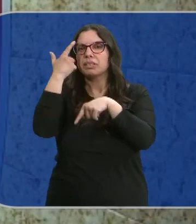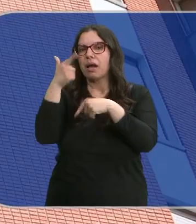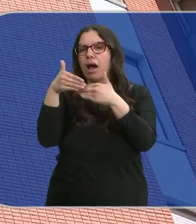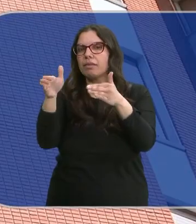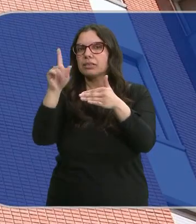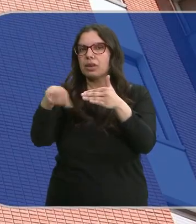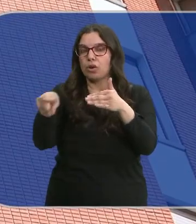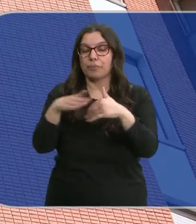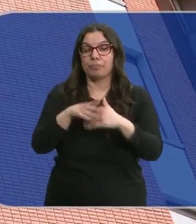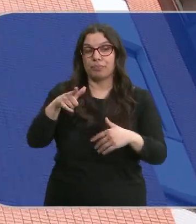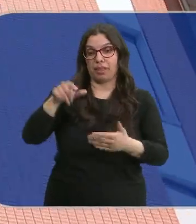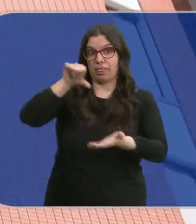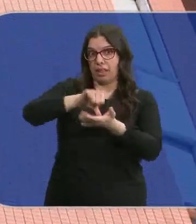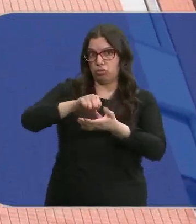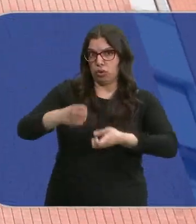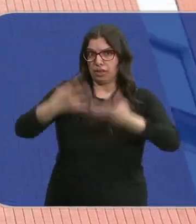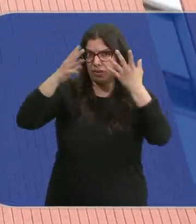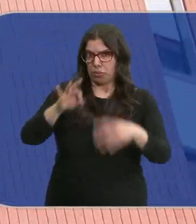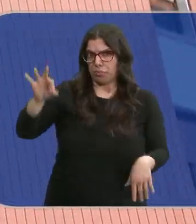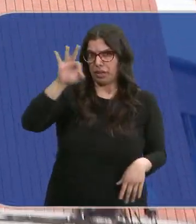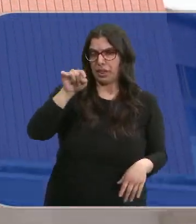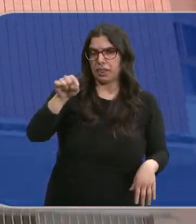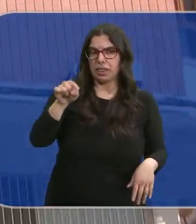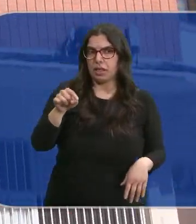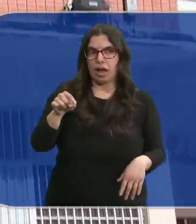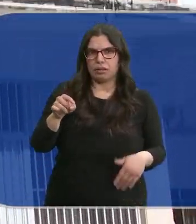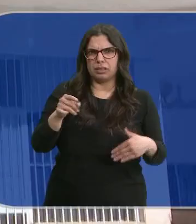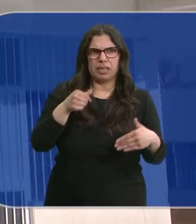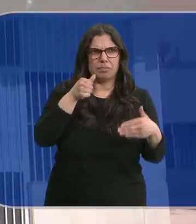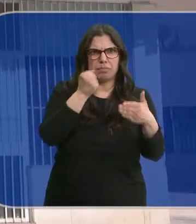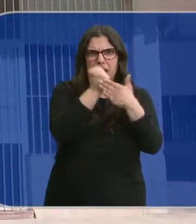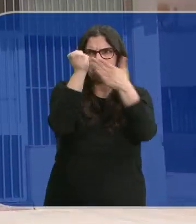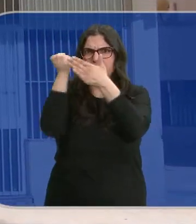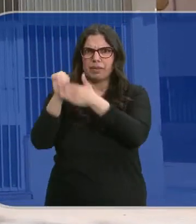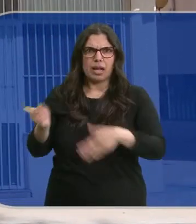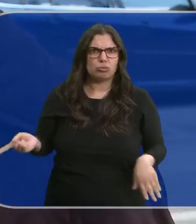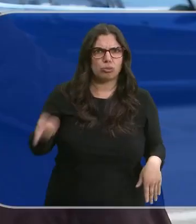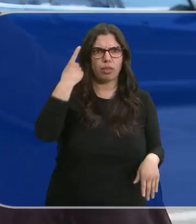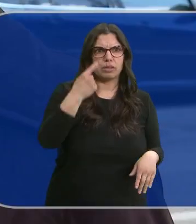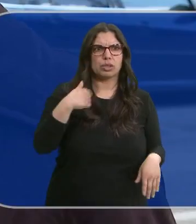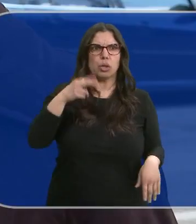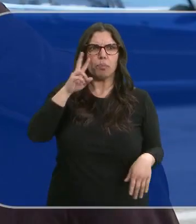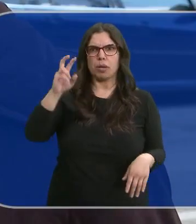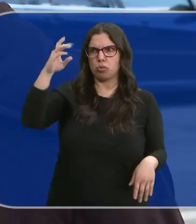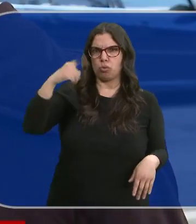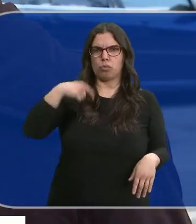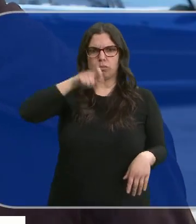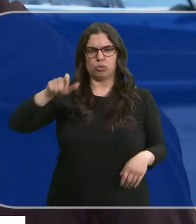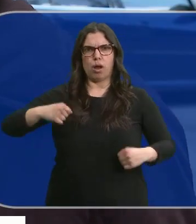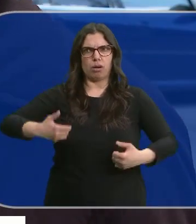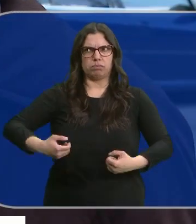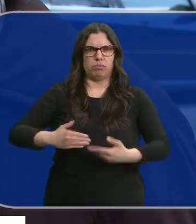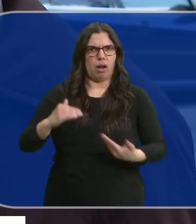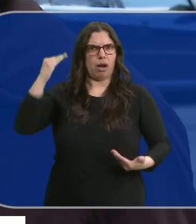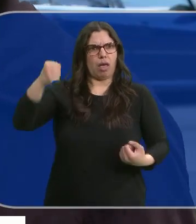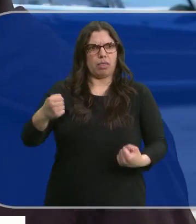objetivos. En este céntrico edificio palentino han llegado a marcar prácticamente todas sus viviendas. Vi como una luz y unos señores grandones que estaban.